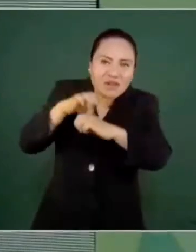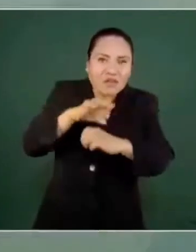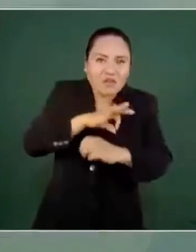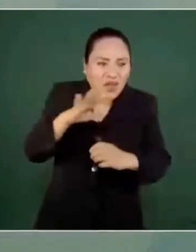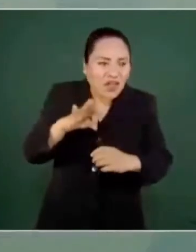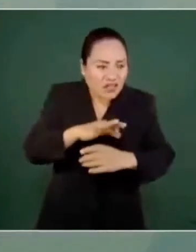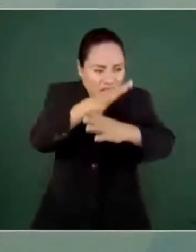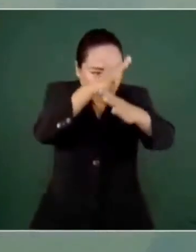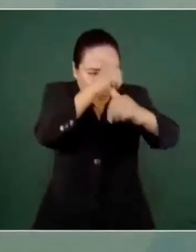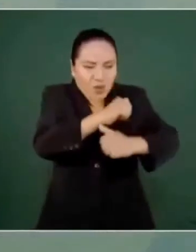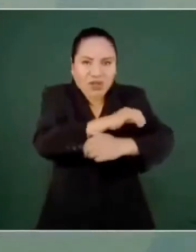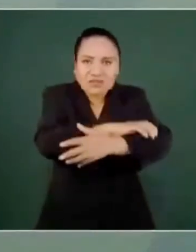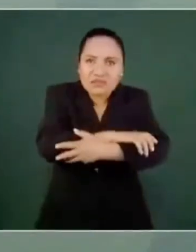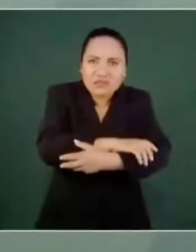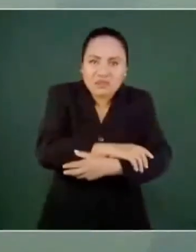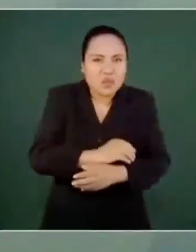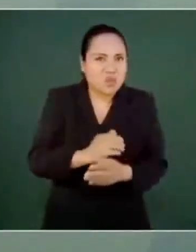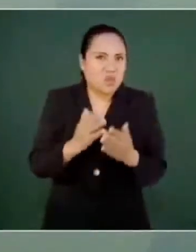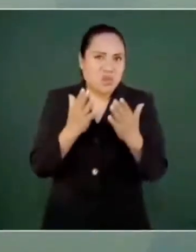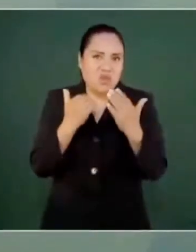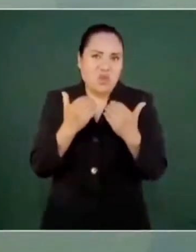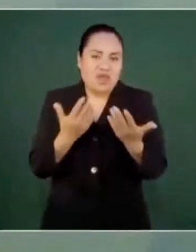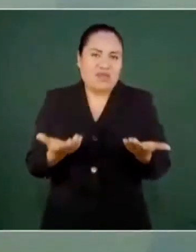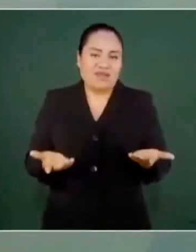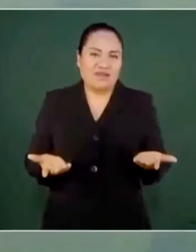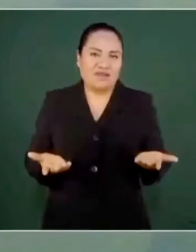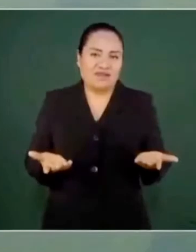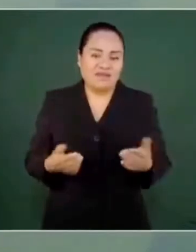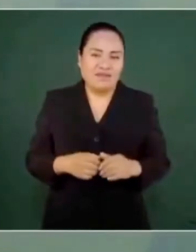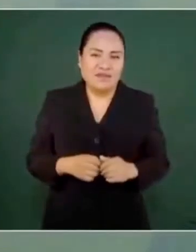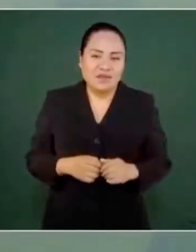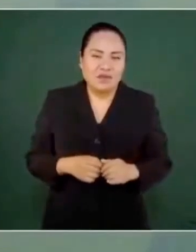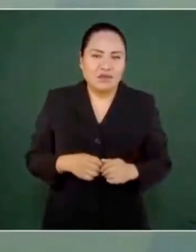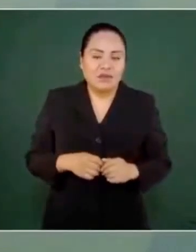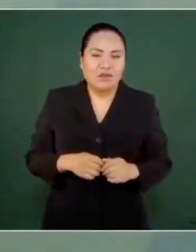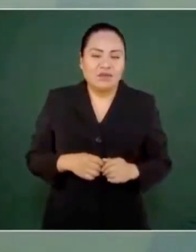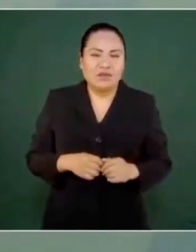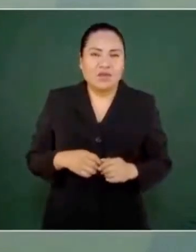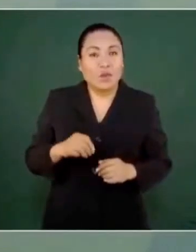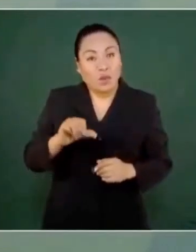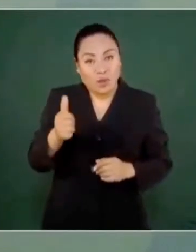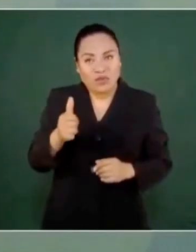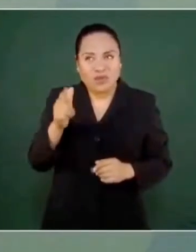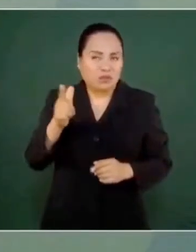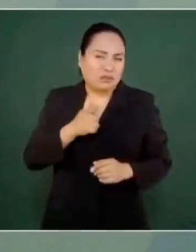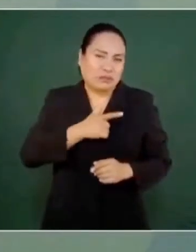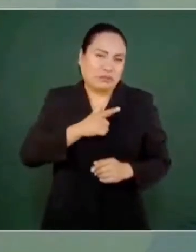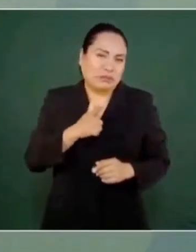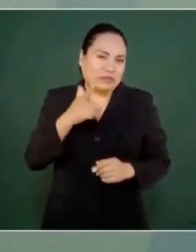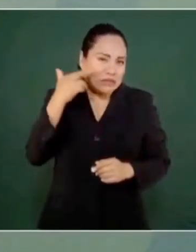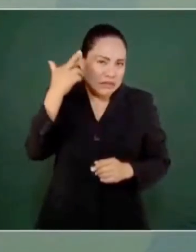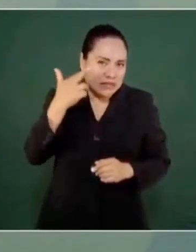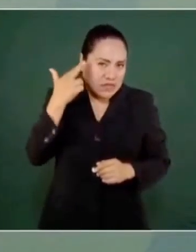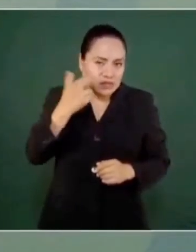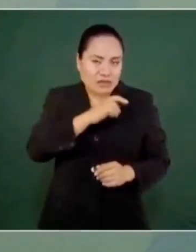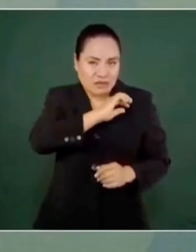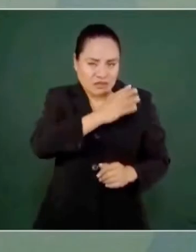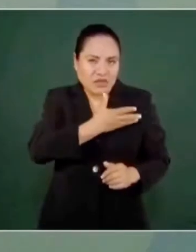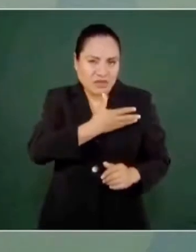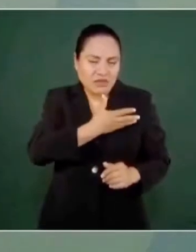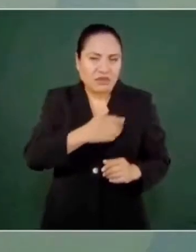Y lo otro que seguramente le molestó es de que